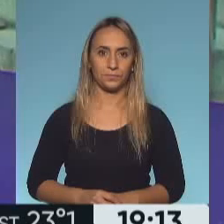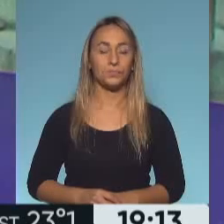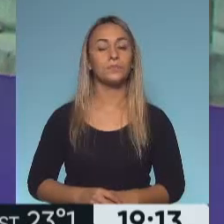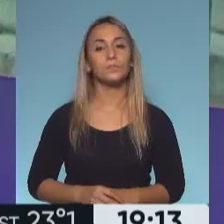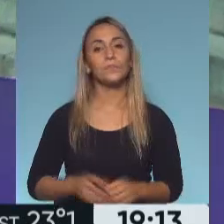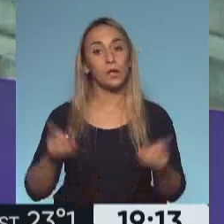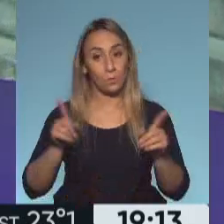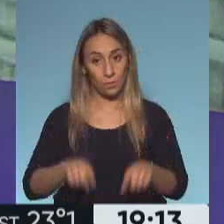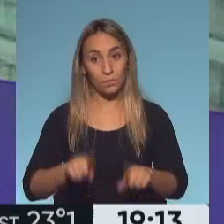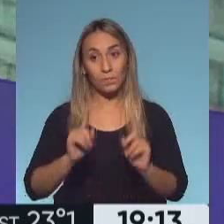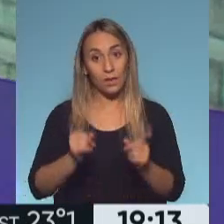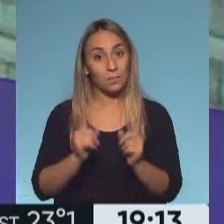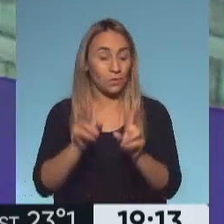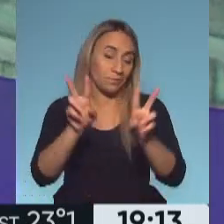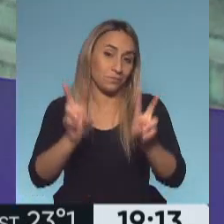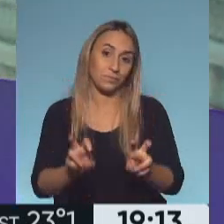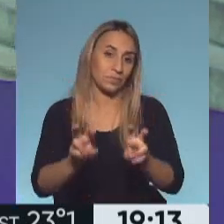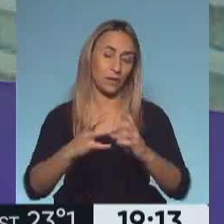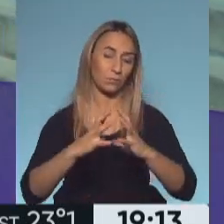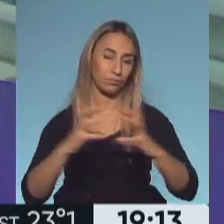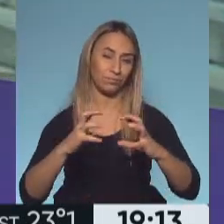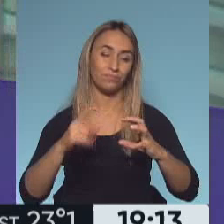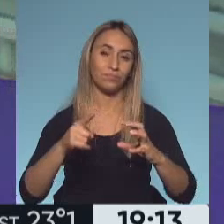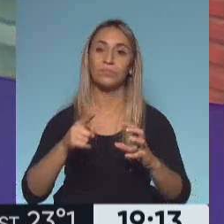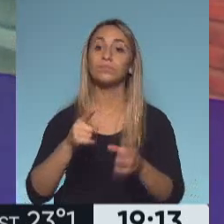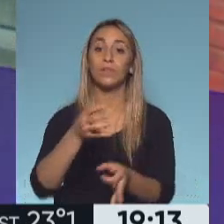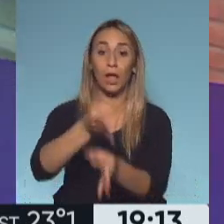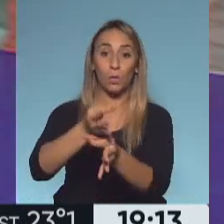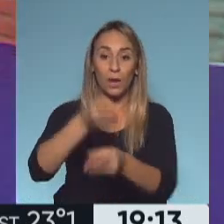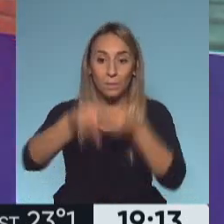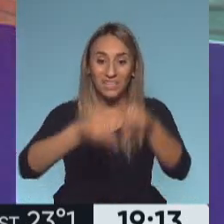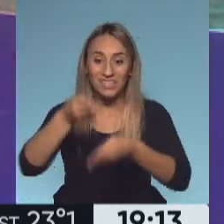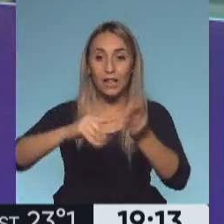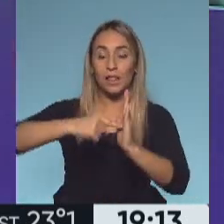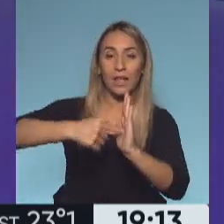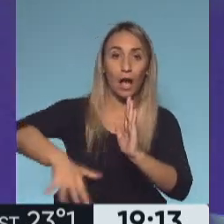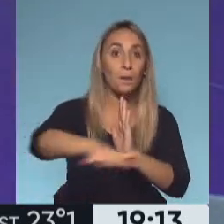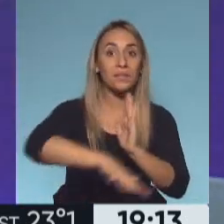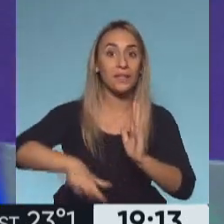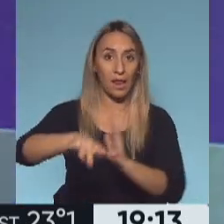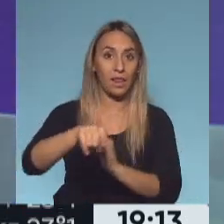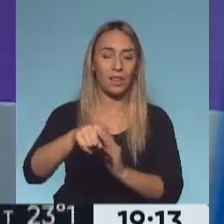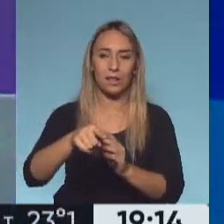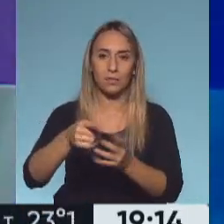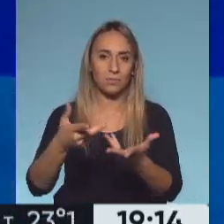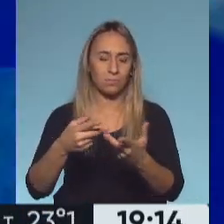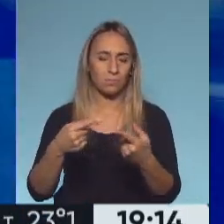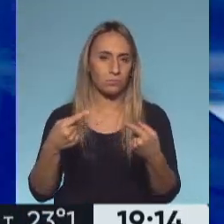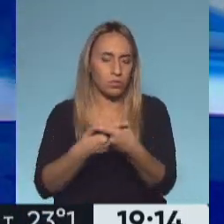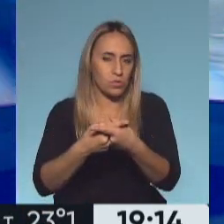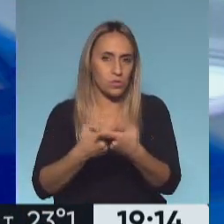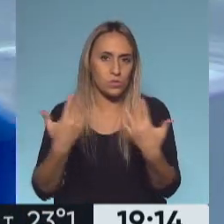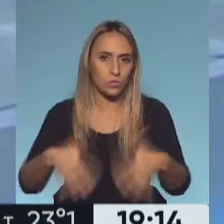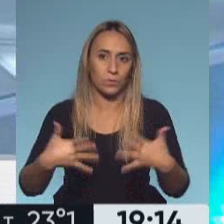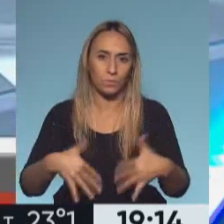Y volvemos al conflicto por las clases presenciales en la capital del país, en la ciudad autónoma de Buenos Aires. Pareciera contradictorio